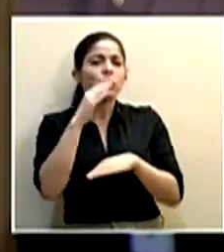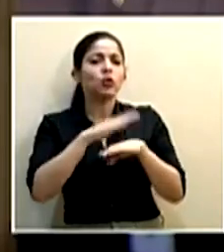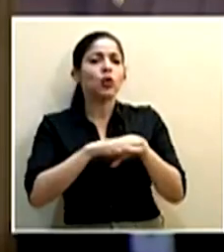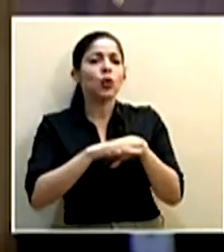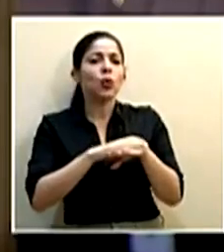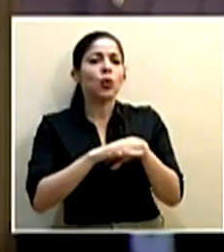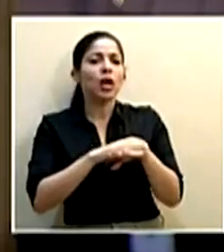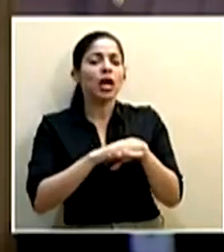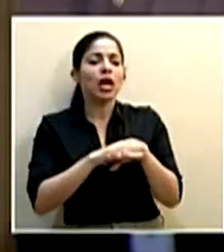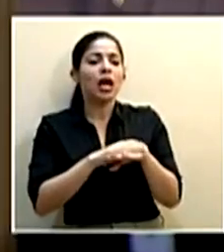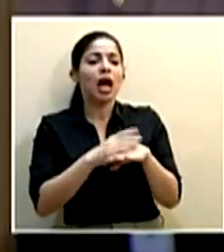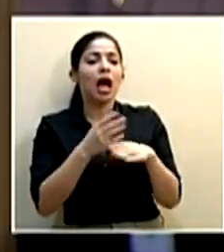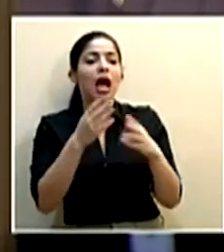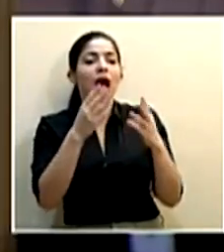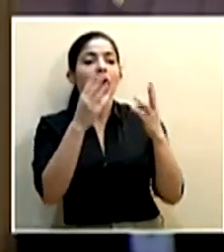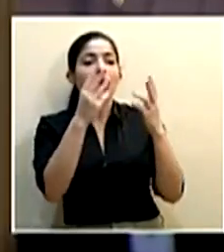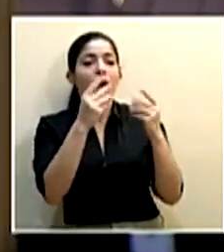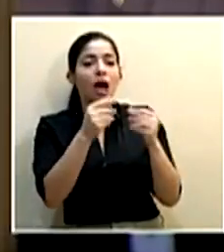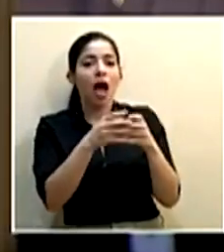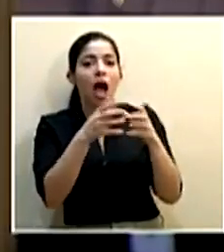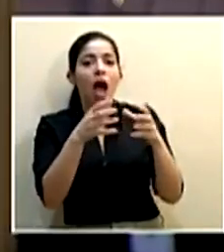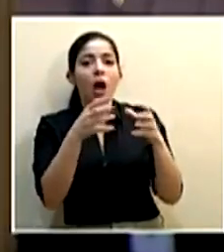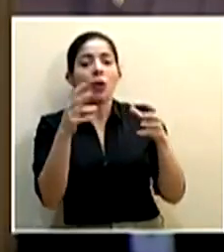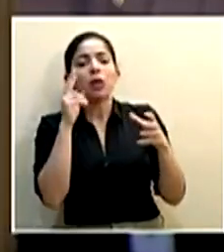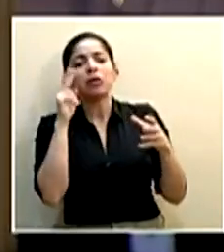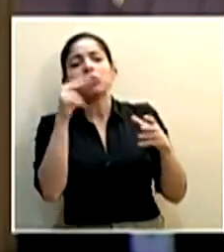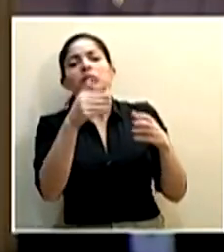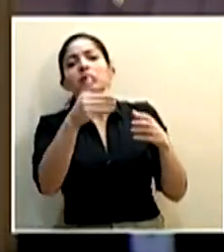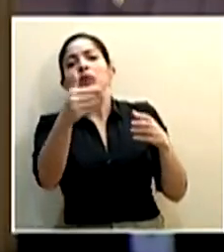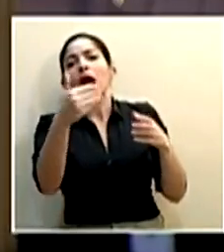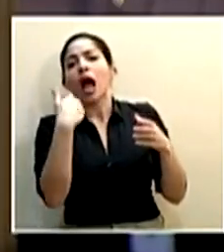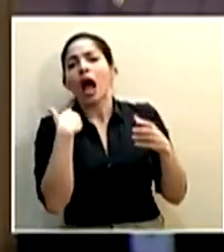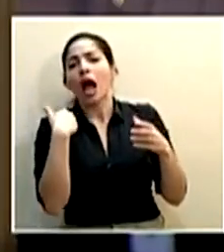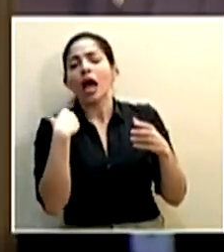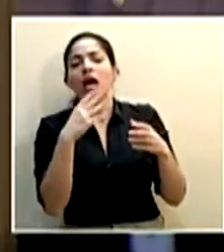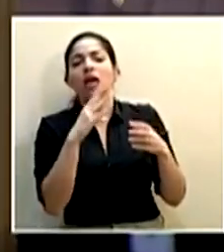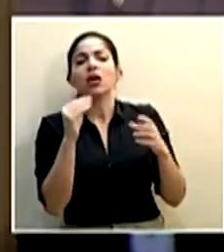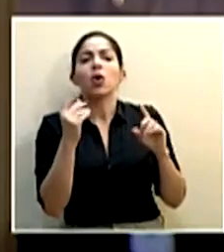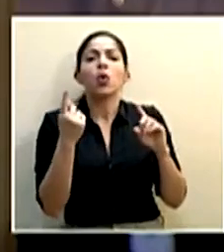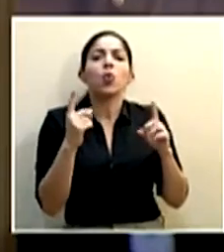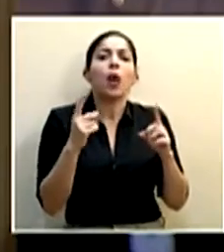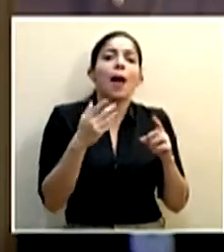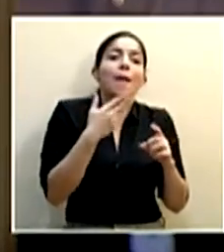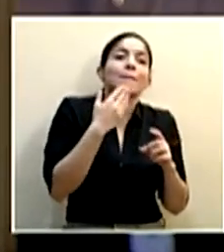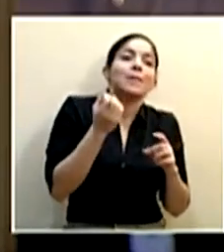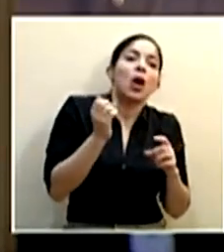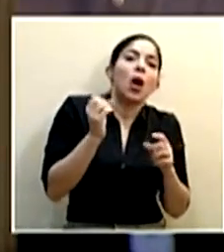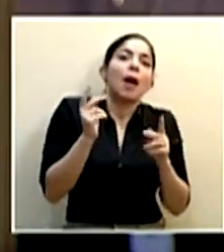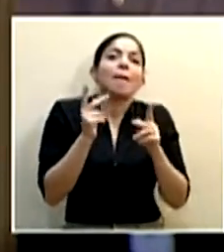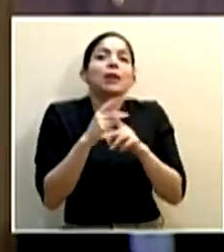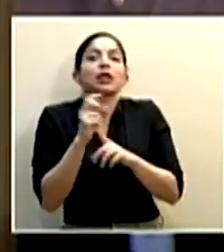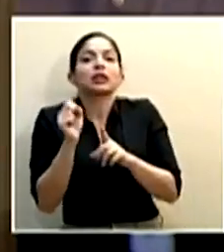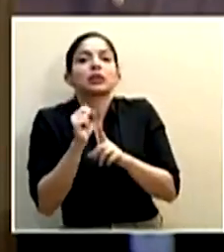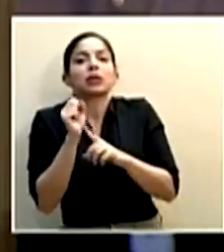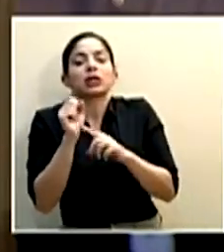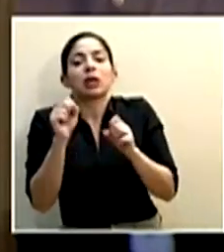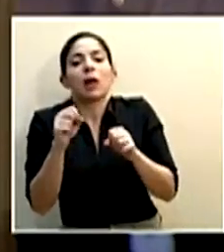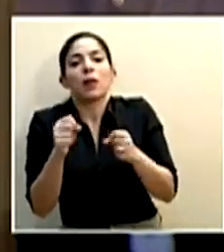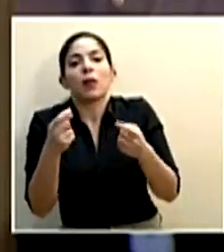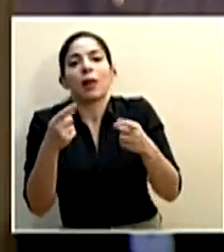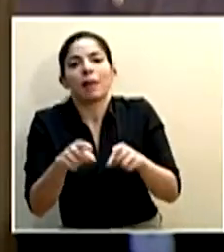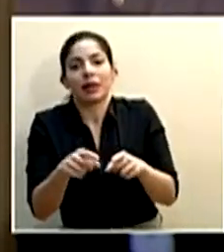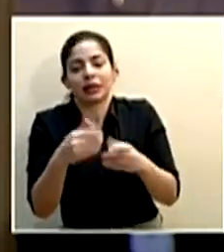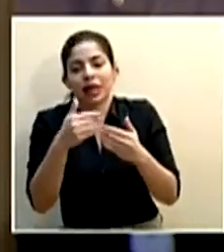aumento de casos, qué proyecciones se tiene, y cuál sería, por ejemplo, el mejor o el peor escenario que puede llevar a retomar las